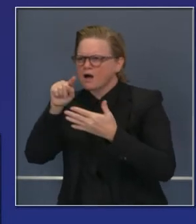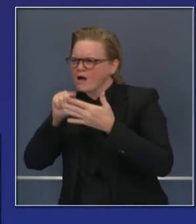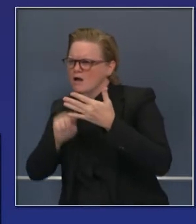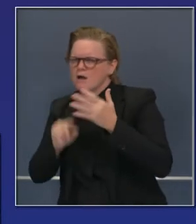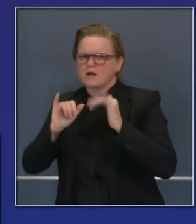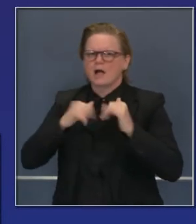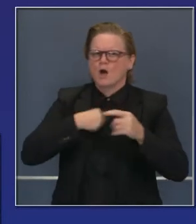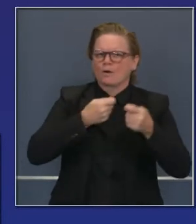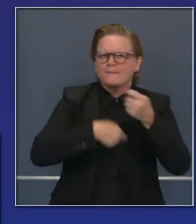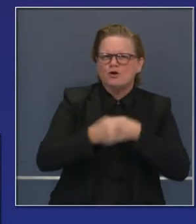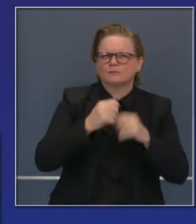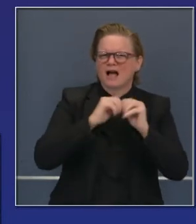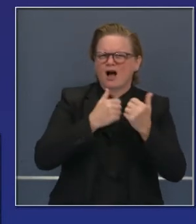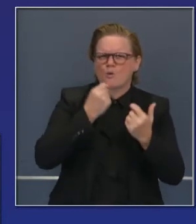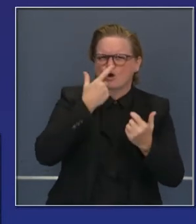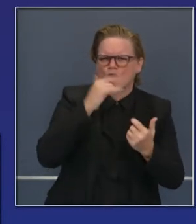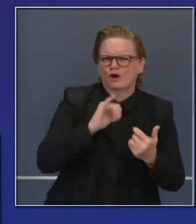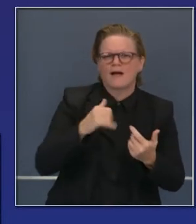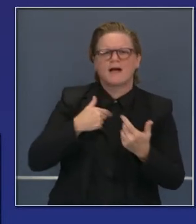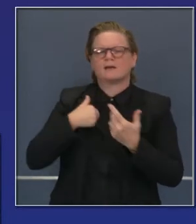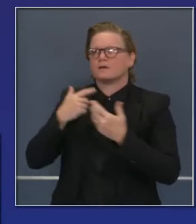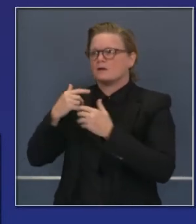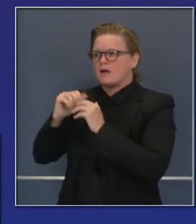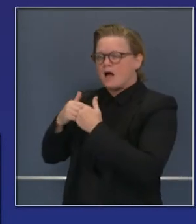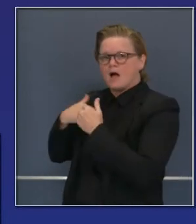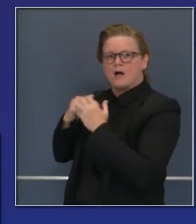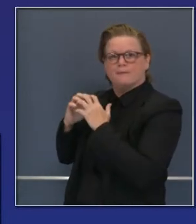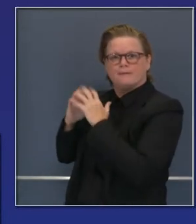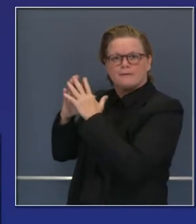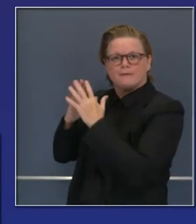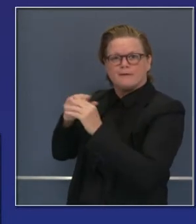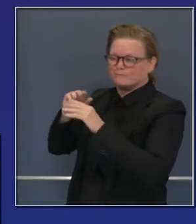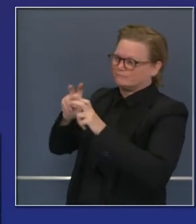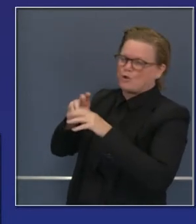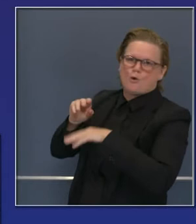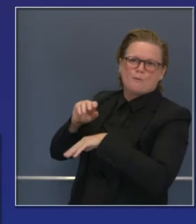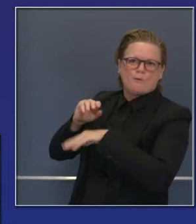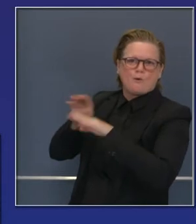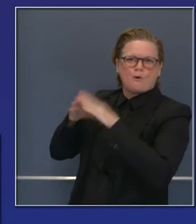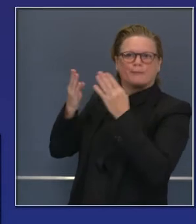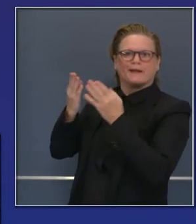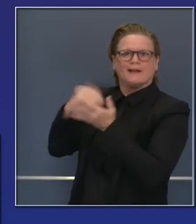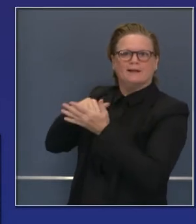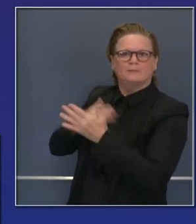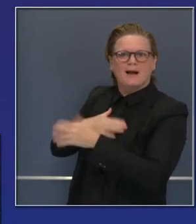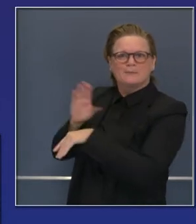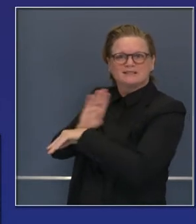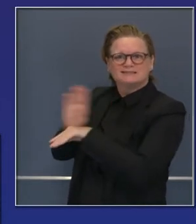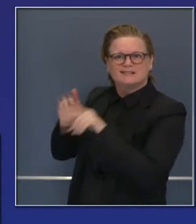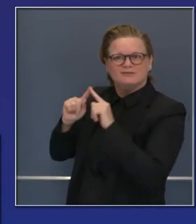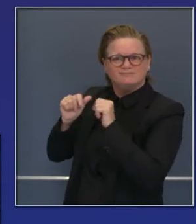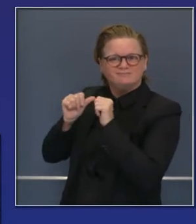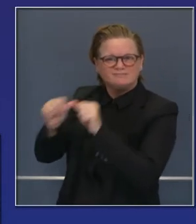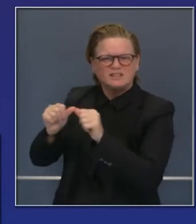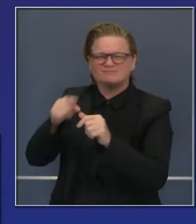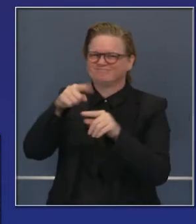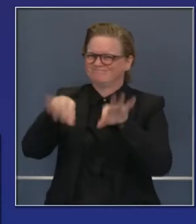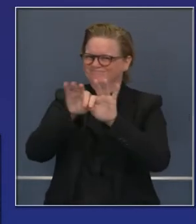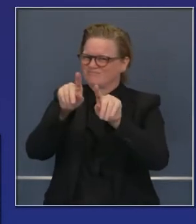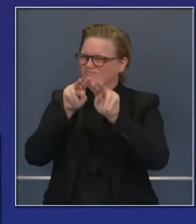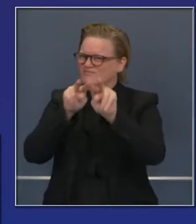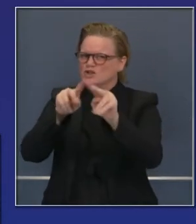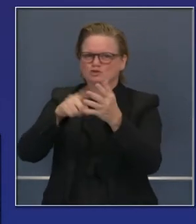es importante que lo promuevamos. Pueden visitar covid19.ca.gov